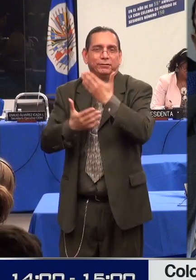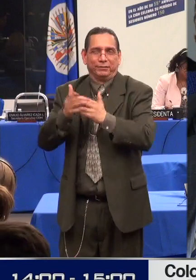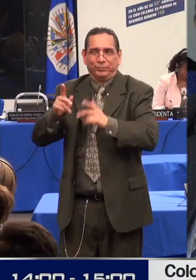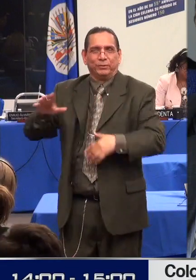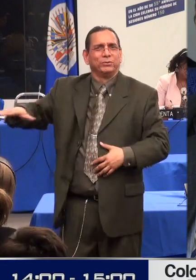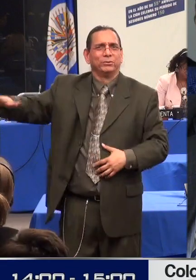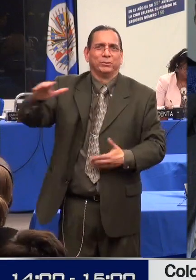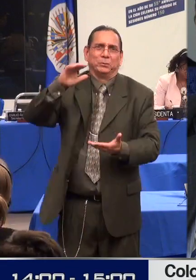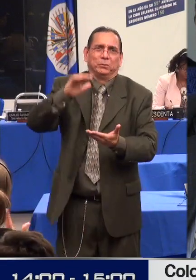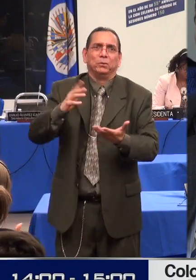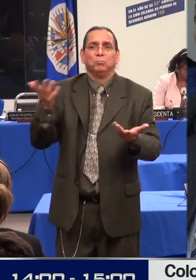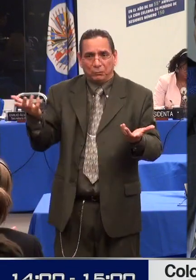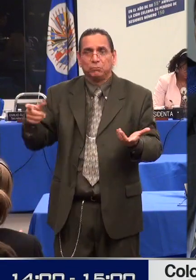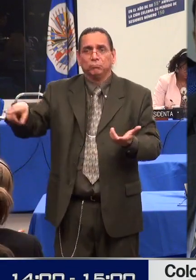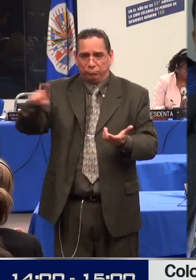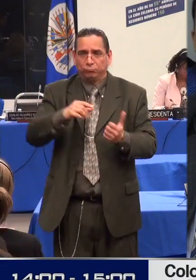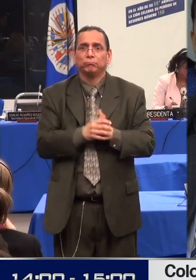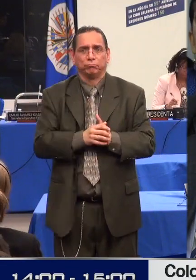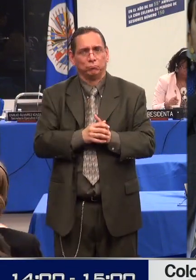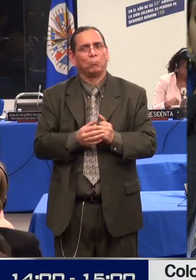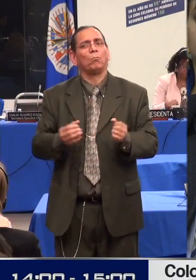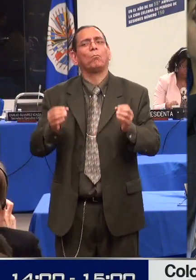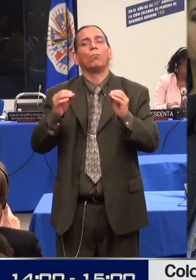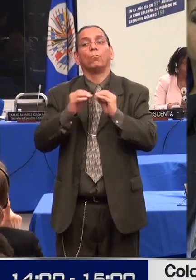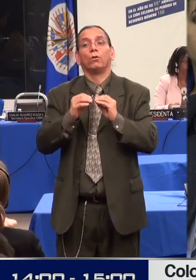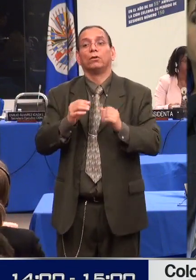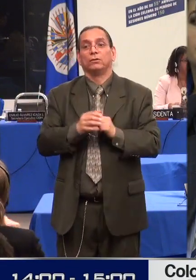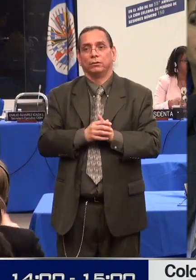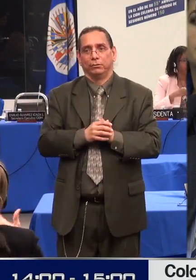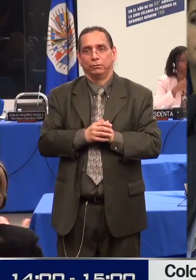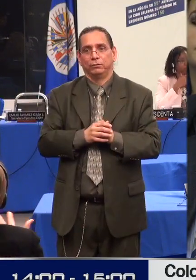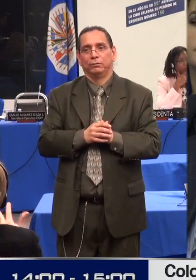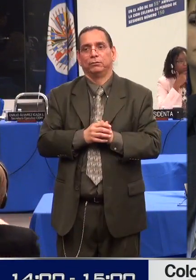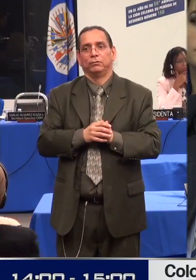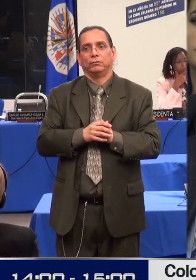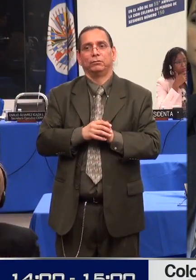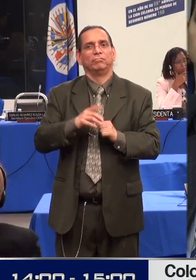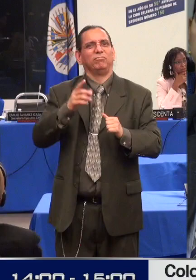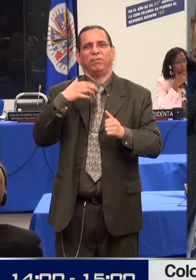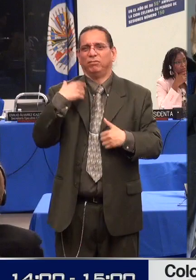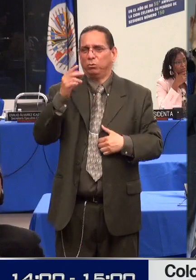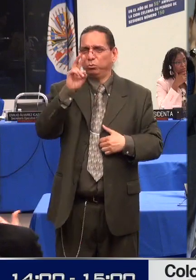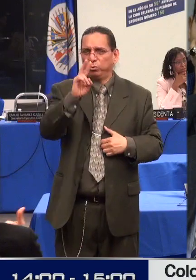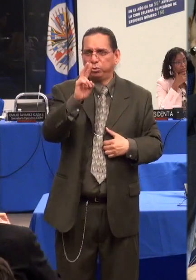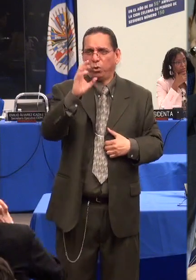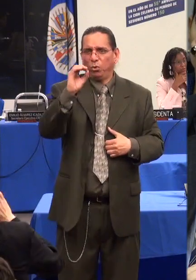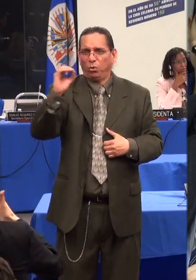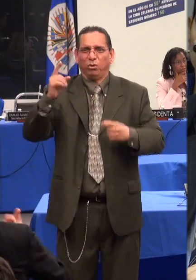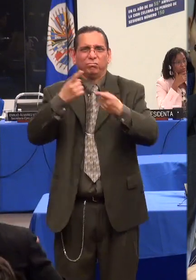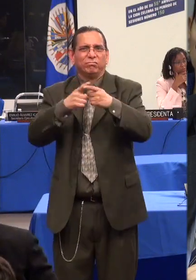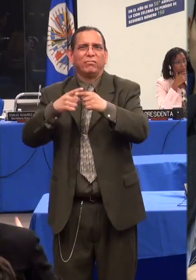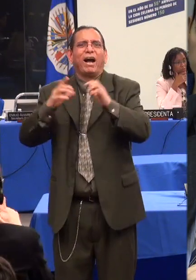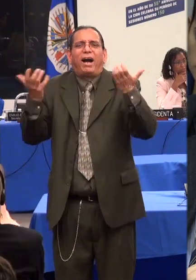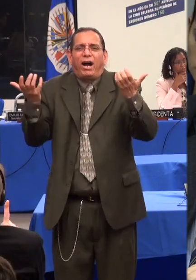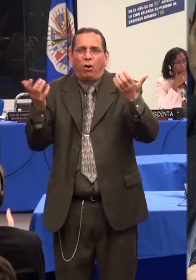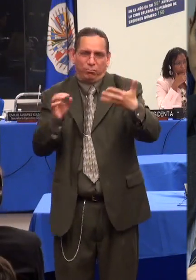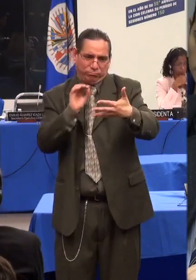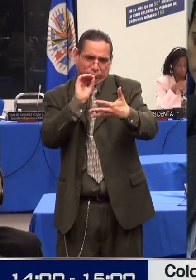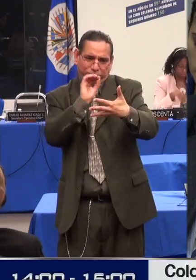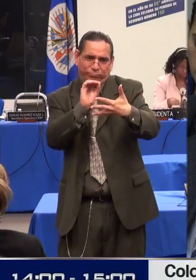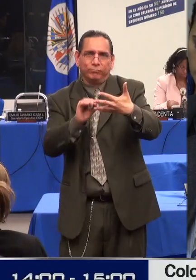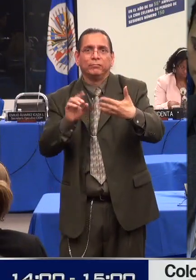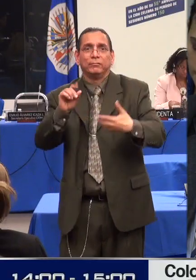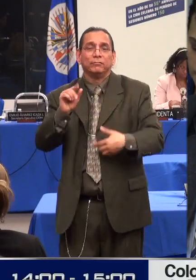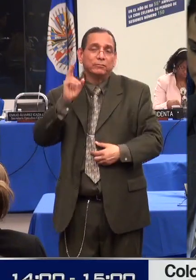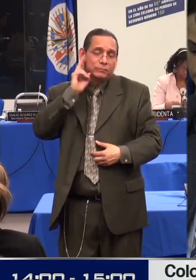200 variables referentes a la situación de las personas con discapacidad a través de los cruces e interoperabilidad de las diferentes fuentes de